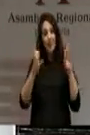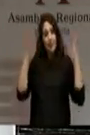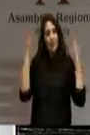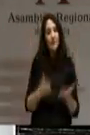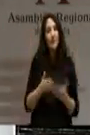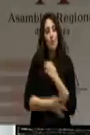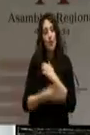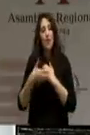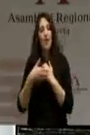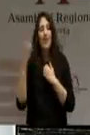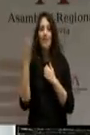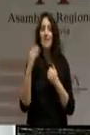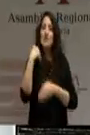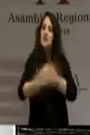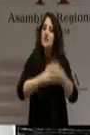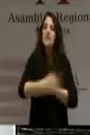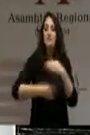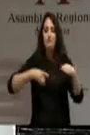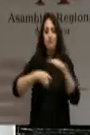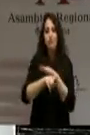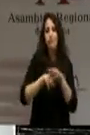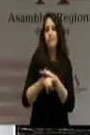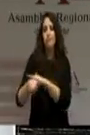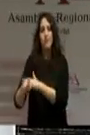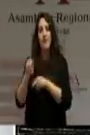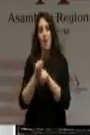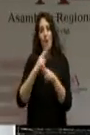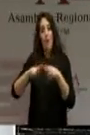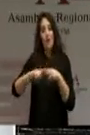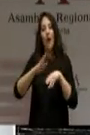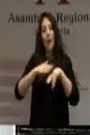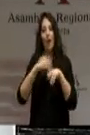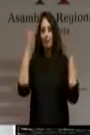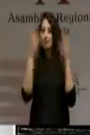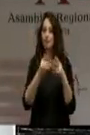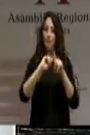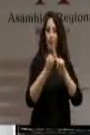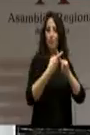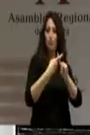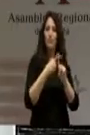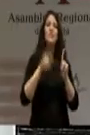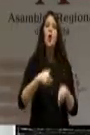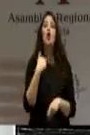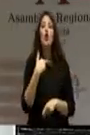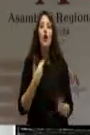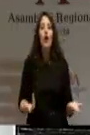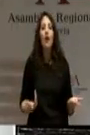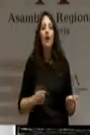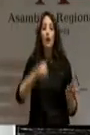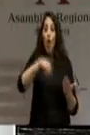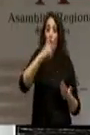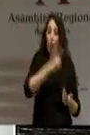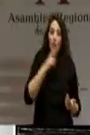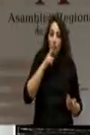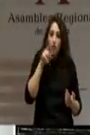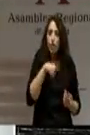y poner en marcha políticas que den respuesta a esa necesidad. Y con Lorca. ¿Compromete aquí hoy su palabra de